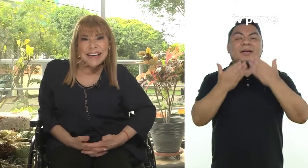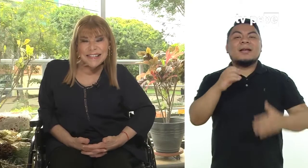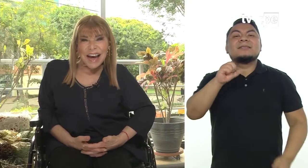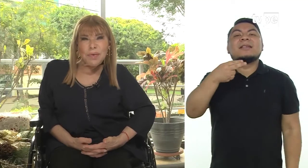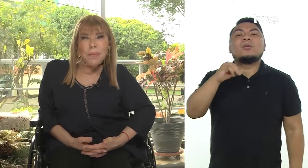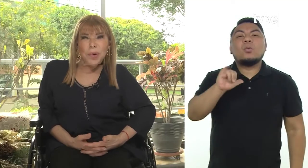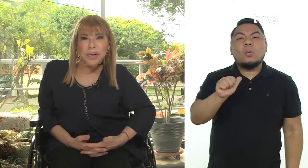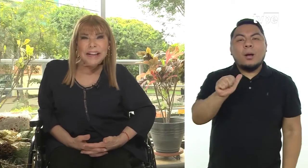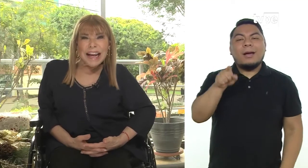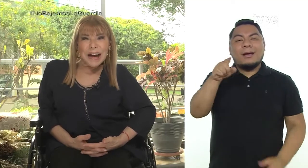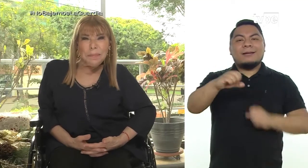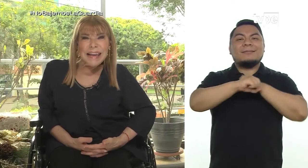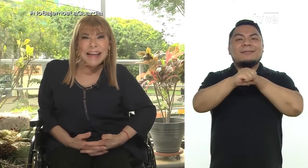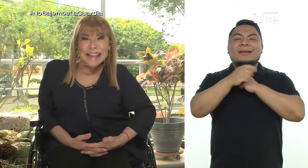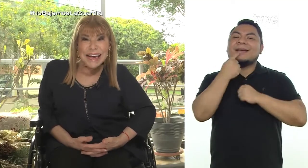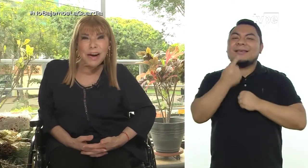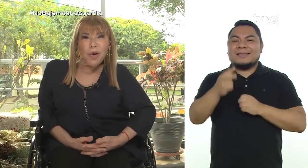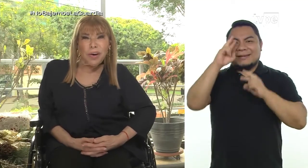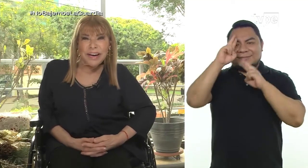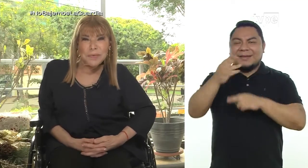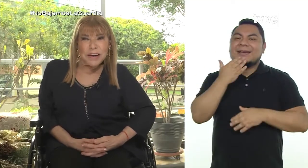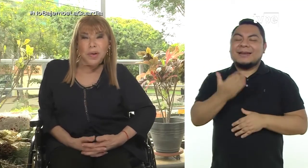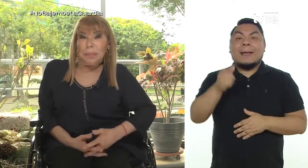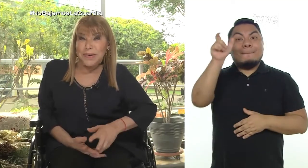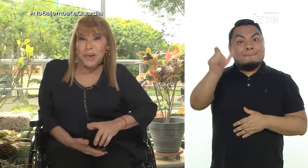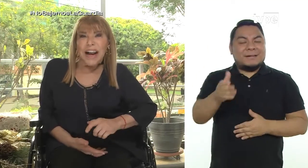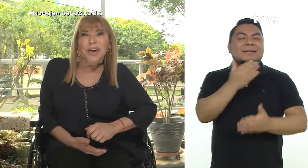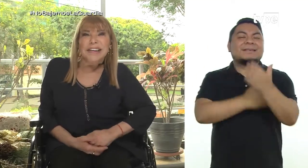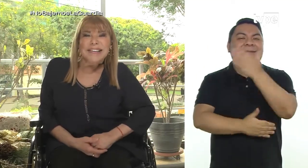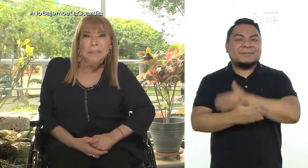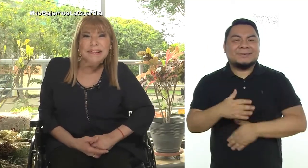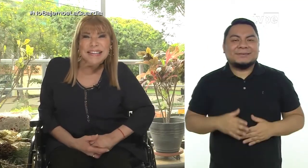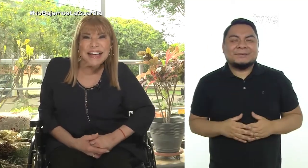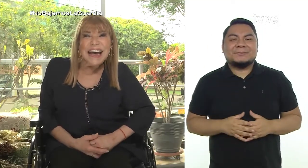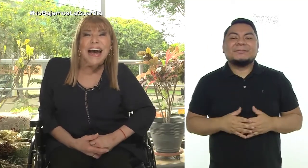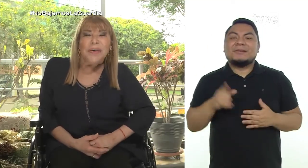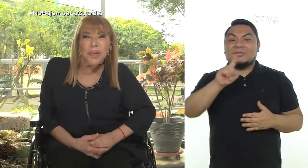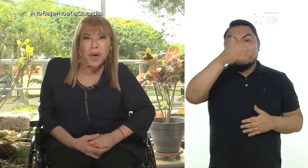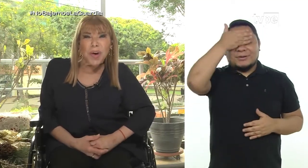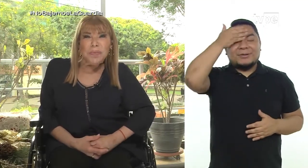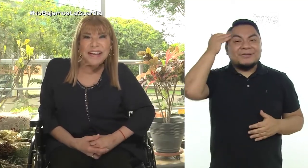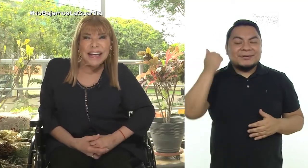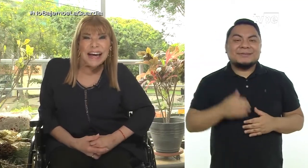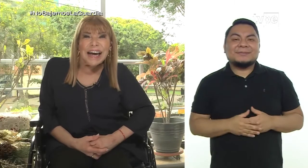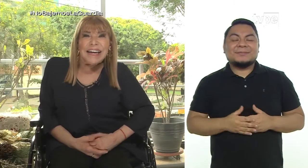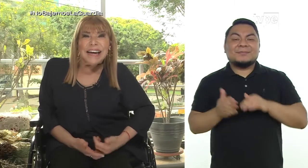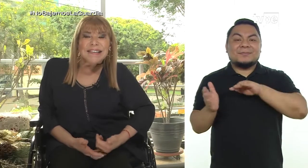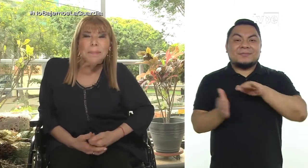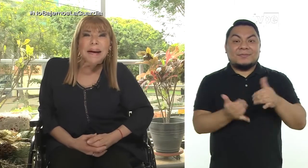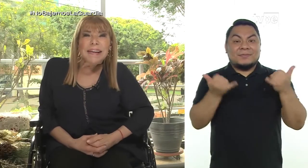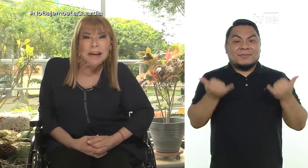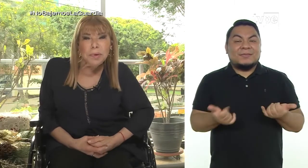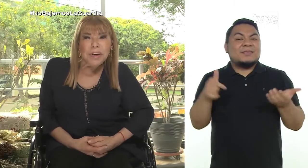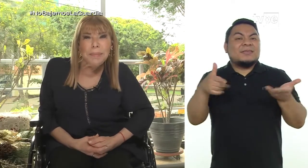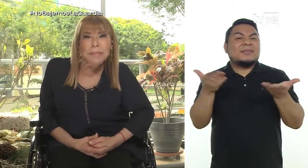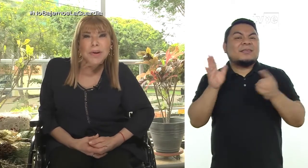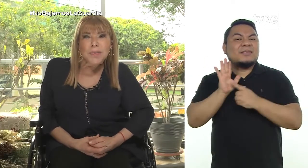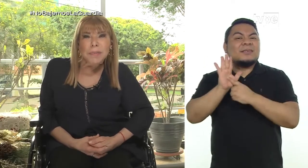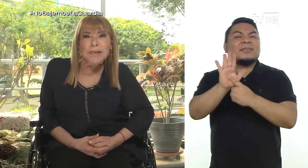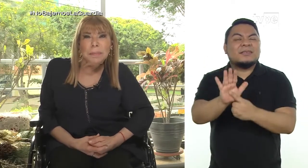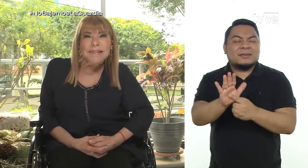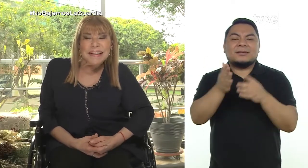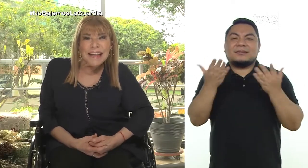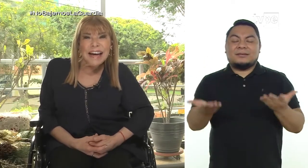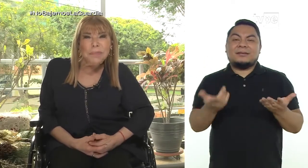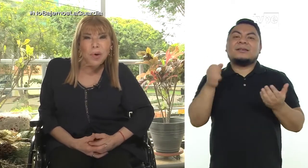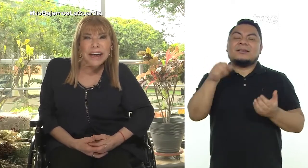Gracias, Saigua, por unirte a la campaña Dígalo con Respeto. Persona con Discapacidad. No lo olviden. Y en esta parte del programa, amigos,